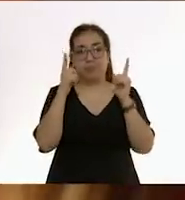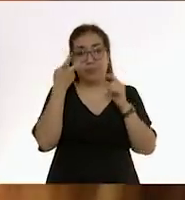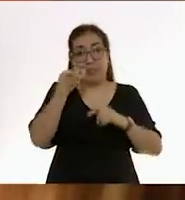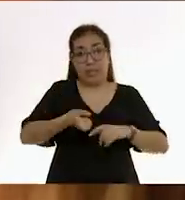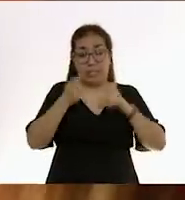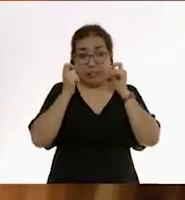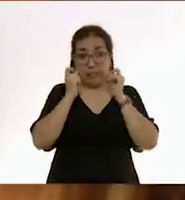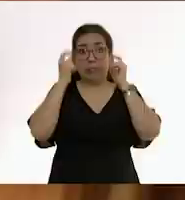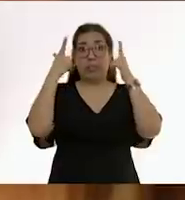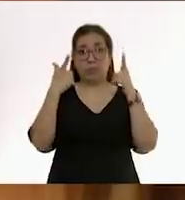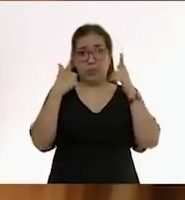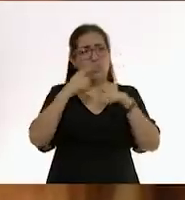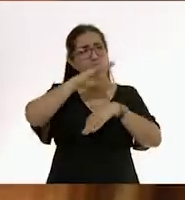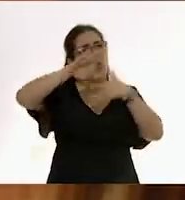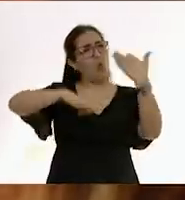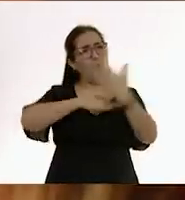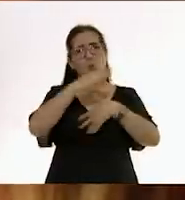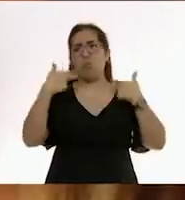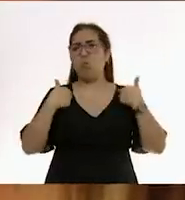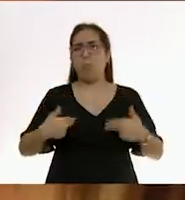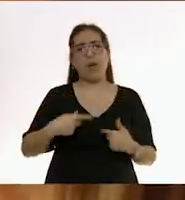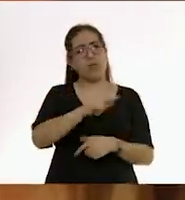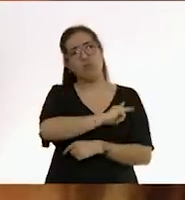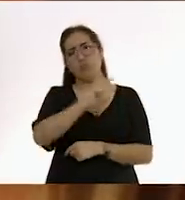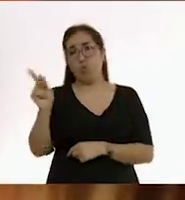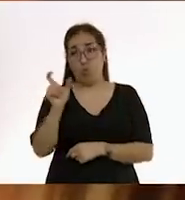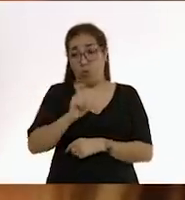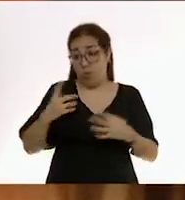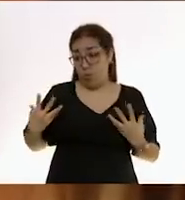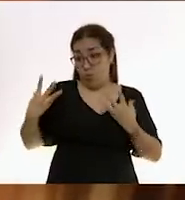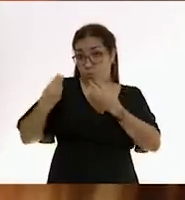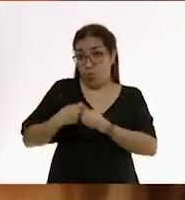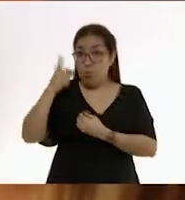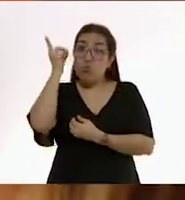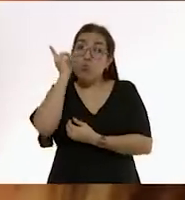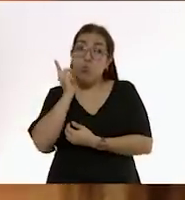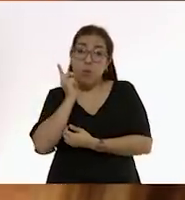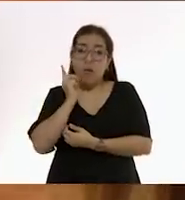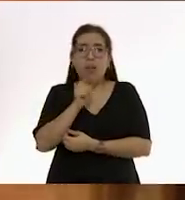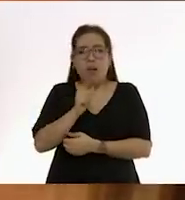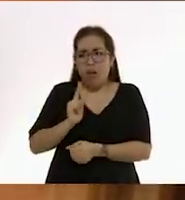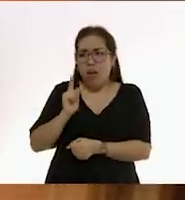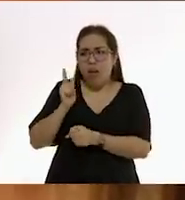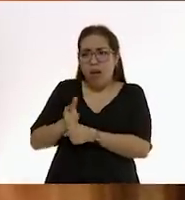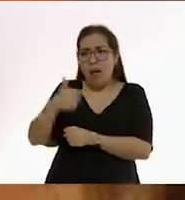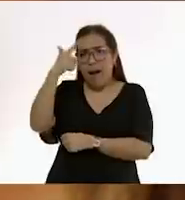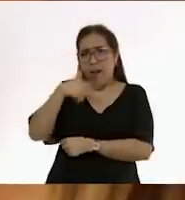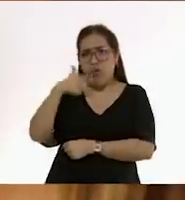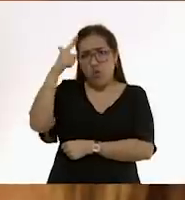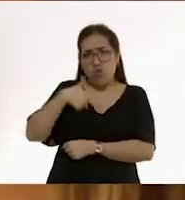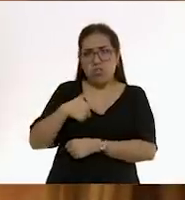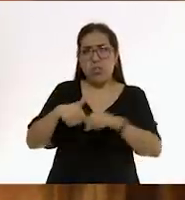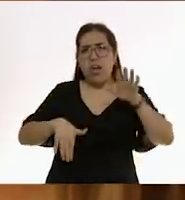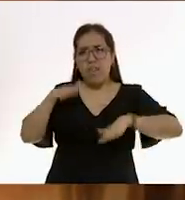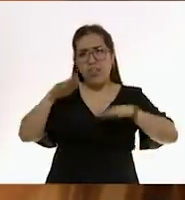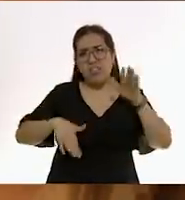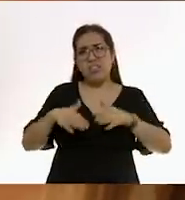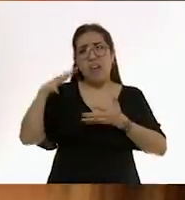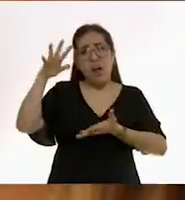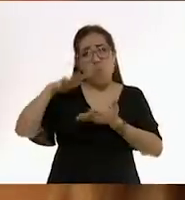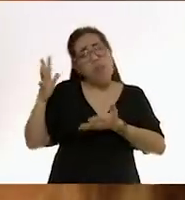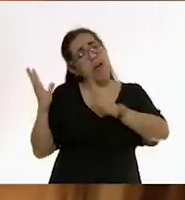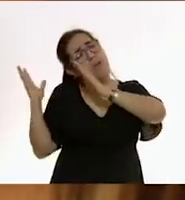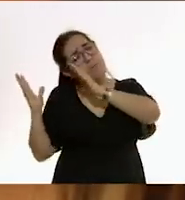micro despertar lo tenemos todos los seres humanos. Cuando tú duermes con otra persona, te das cuenta que varias veces a lo largo de la noche, acomoda la almohada,